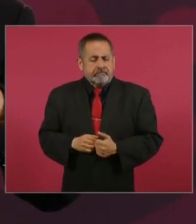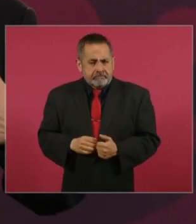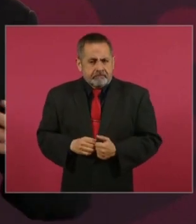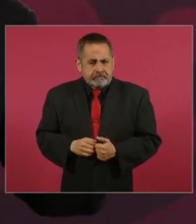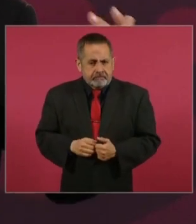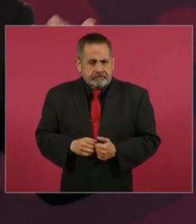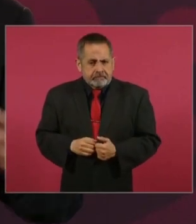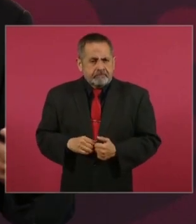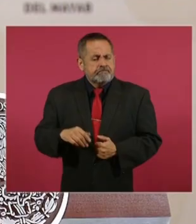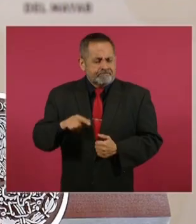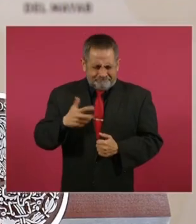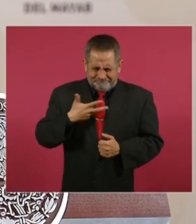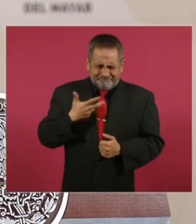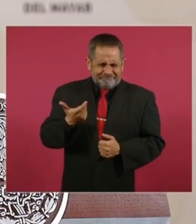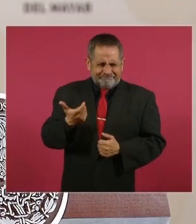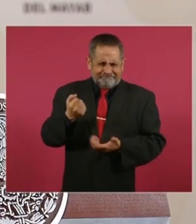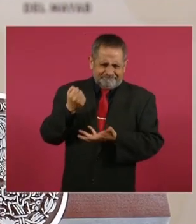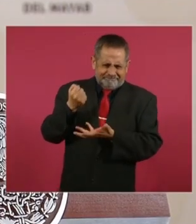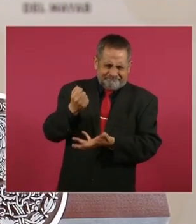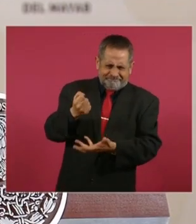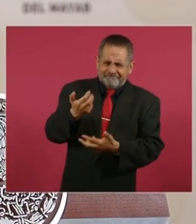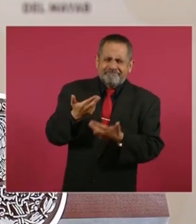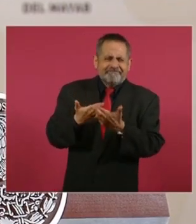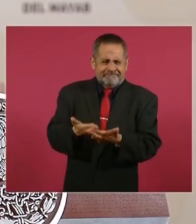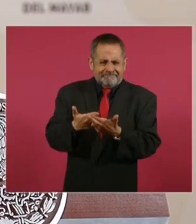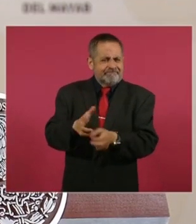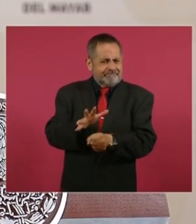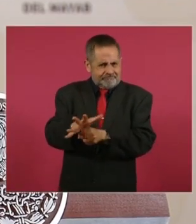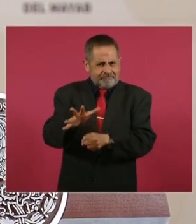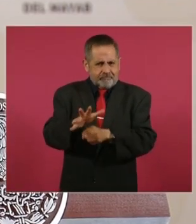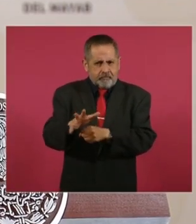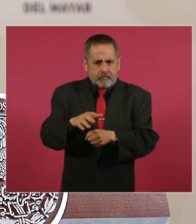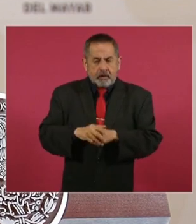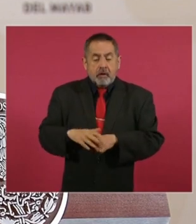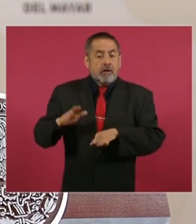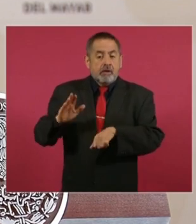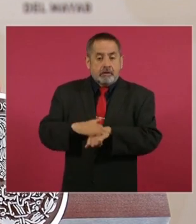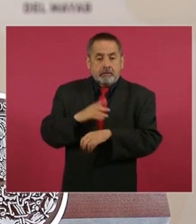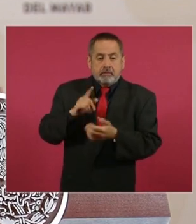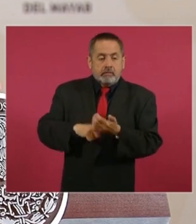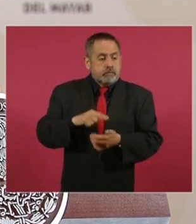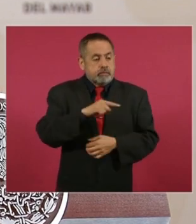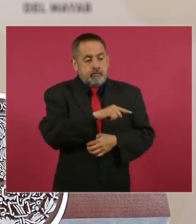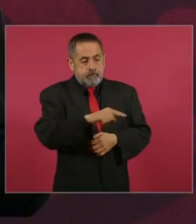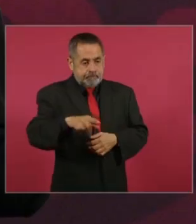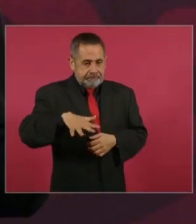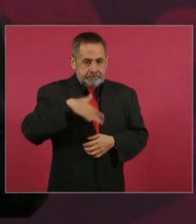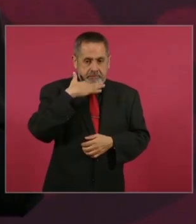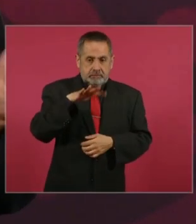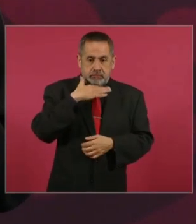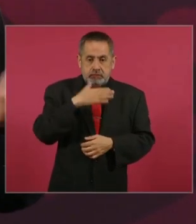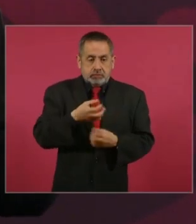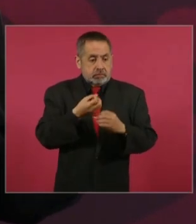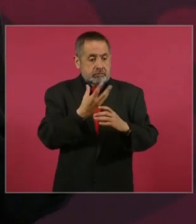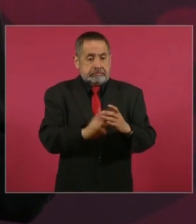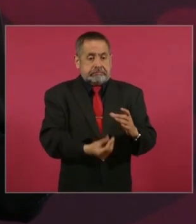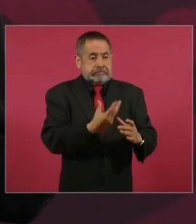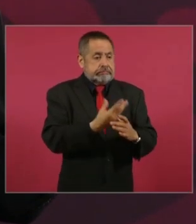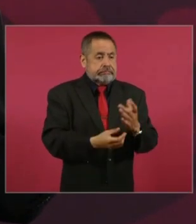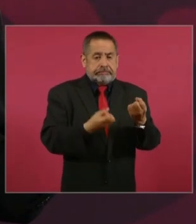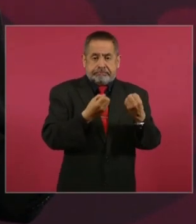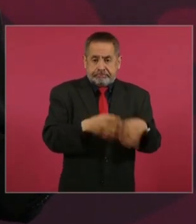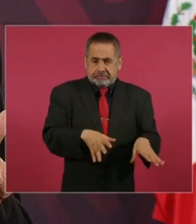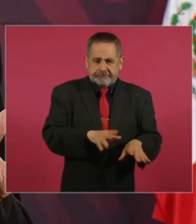nos alcanza el presupuesto? Porque ya eliminamos la corrupción en la compra de